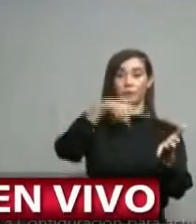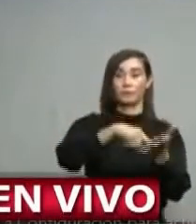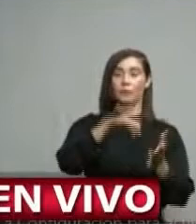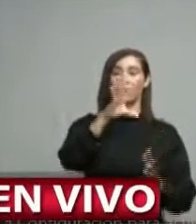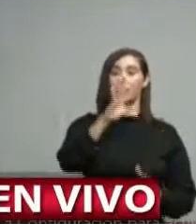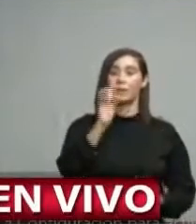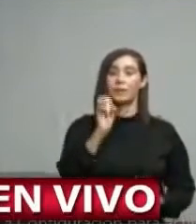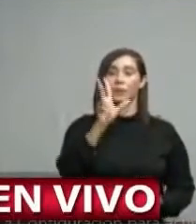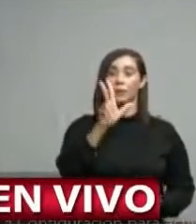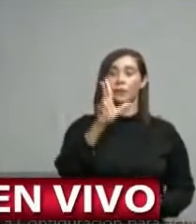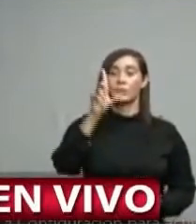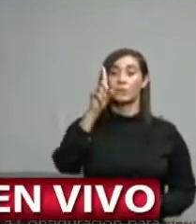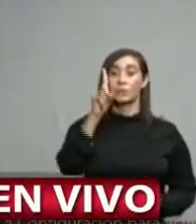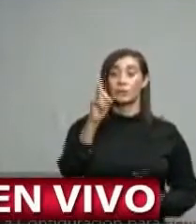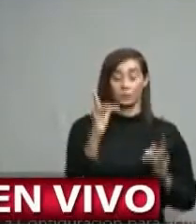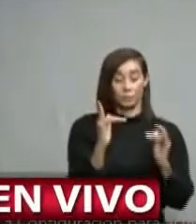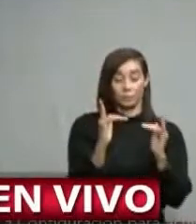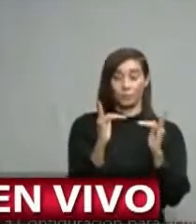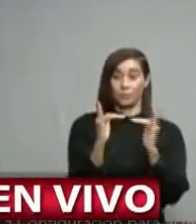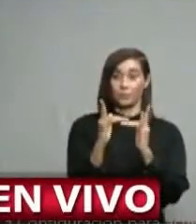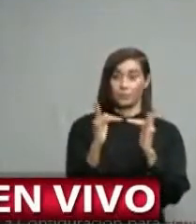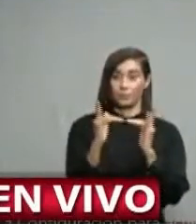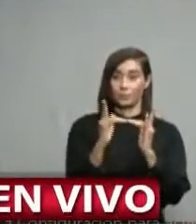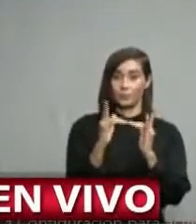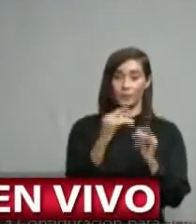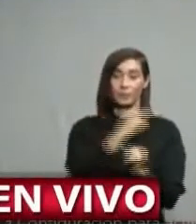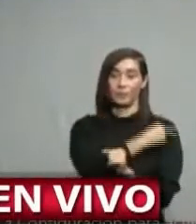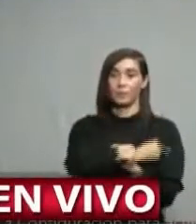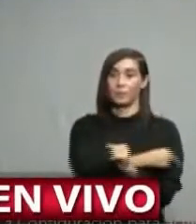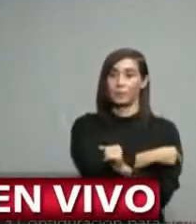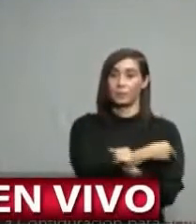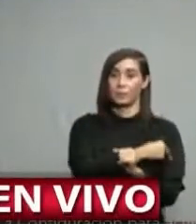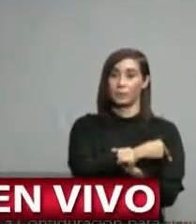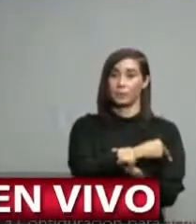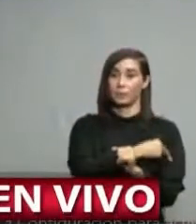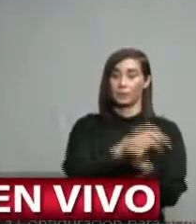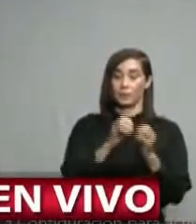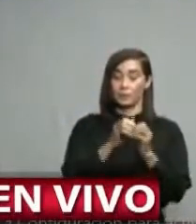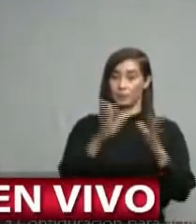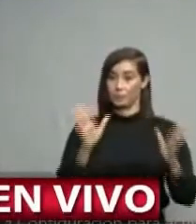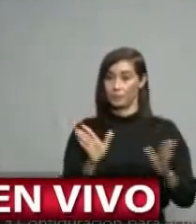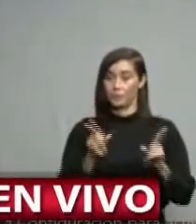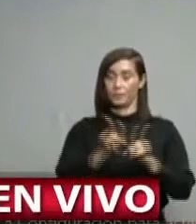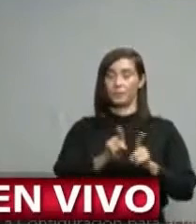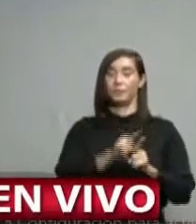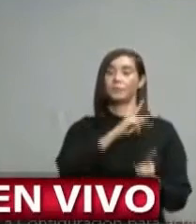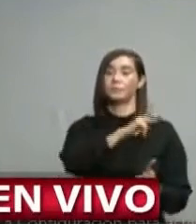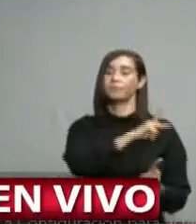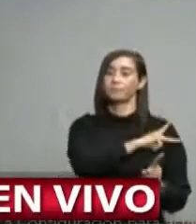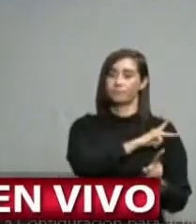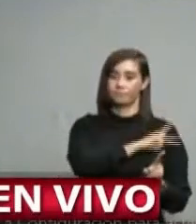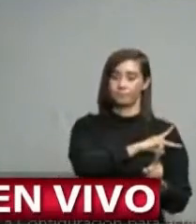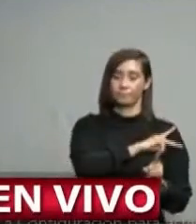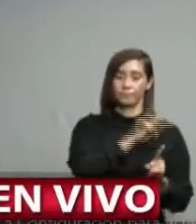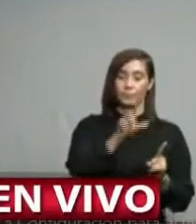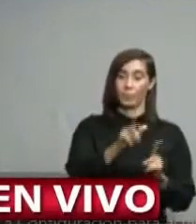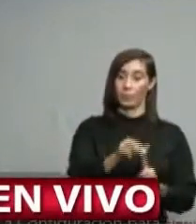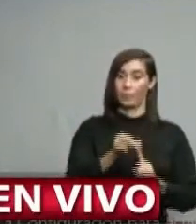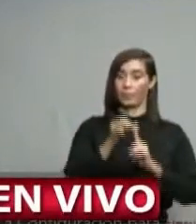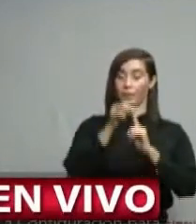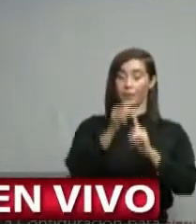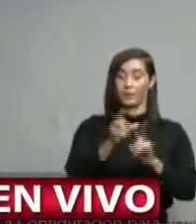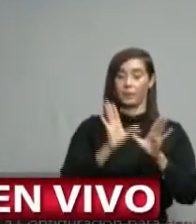.531 camas de hospitales públicos y de clínicas privadas, principalmente